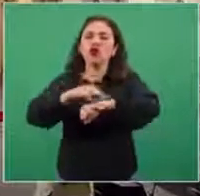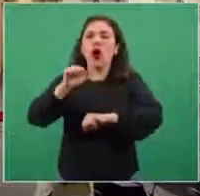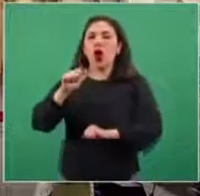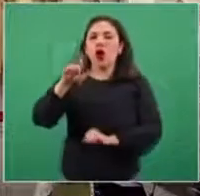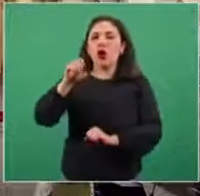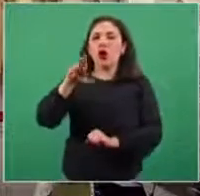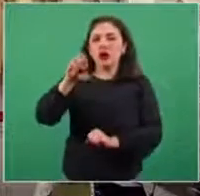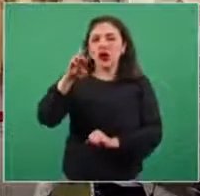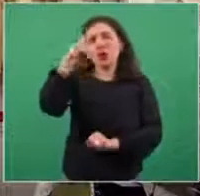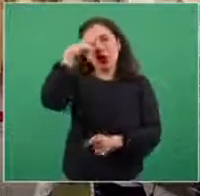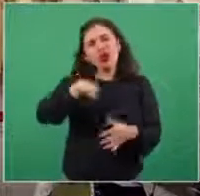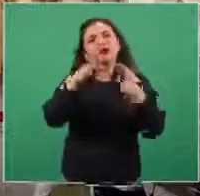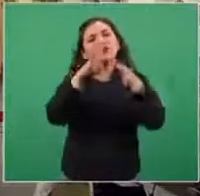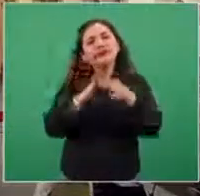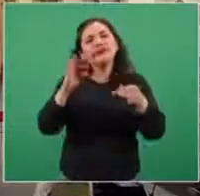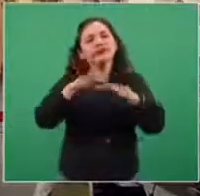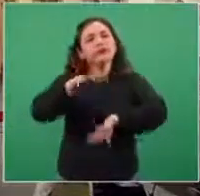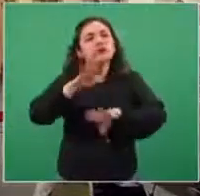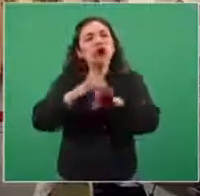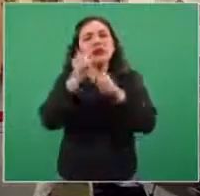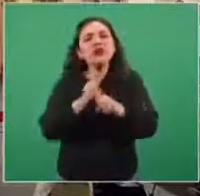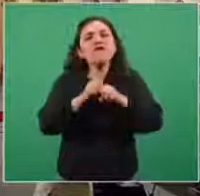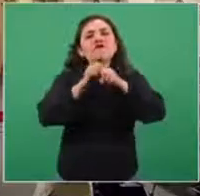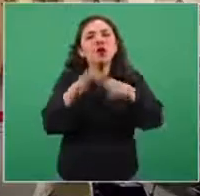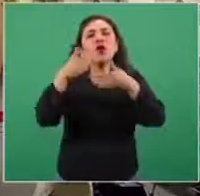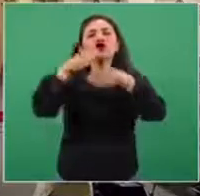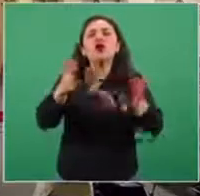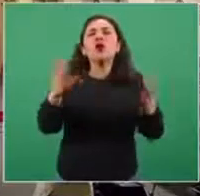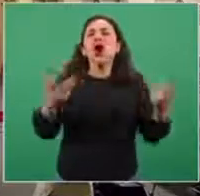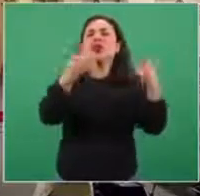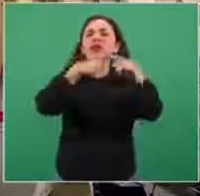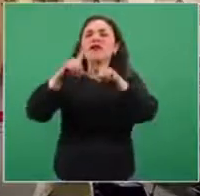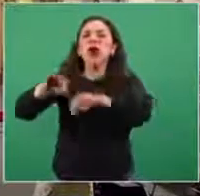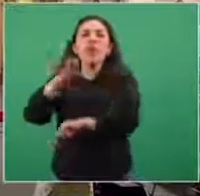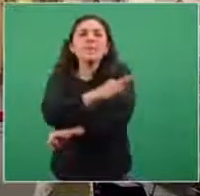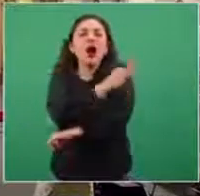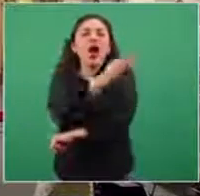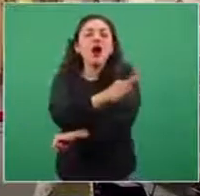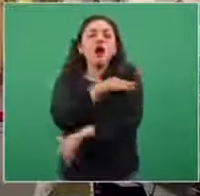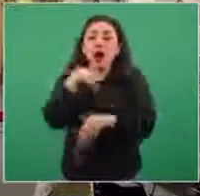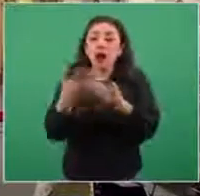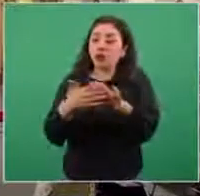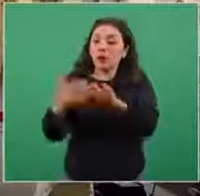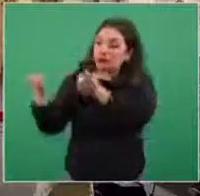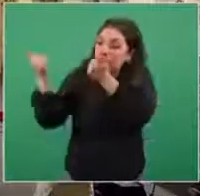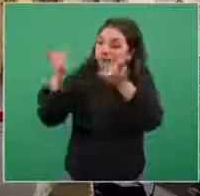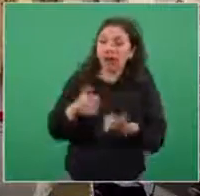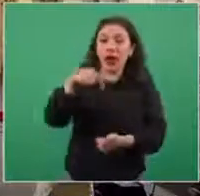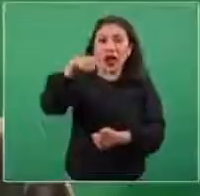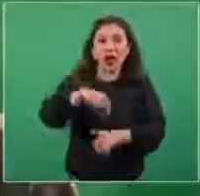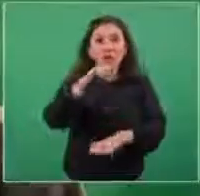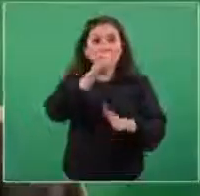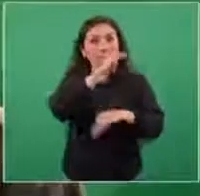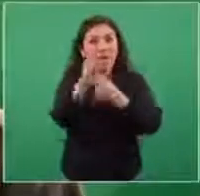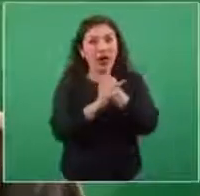Y vamos a actualizar varias de la información sobre las distintas vacunas que llegarán al país, el calendario. Ya tenemos